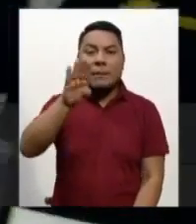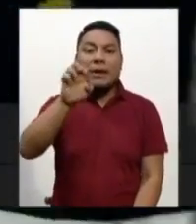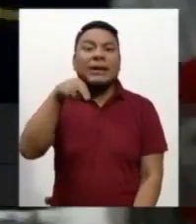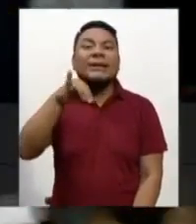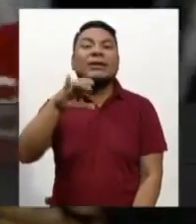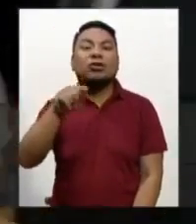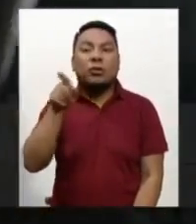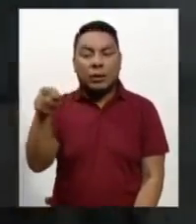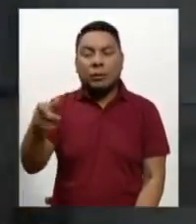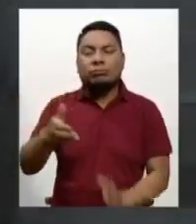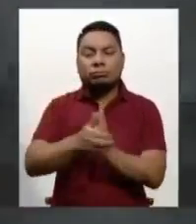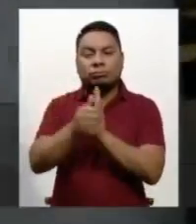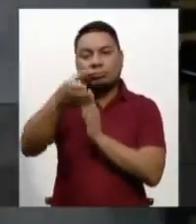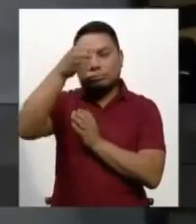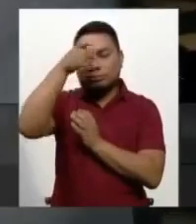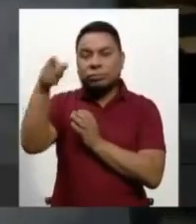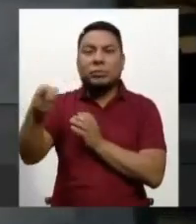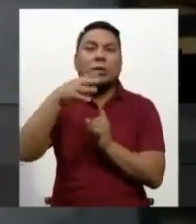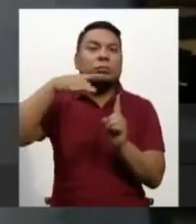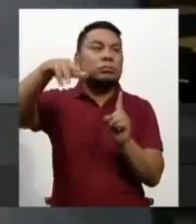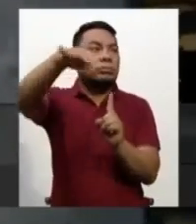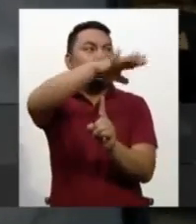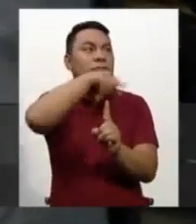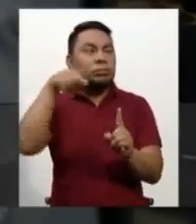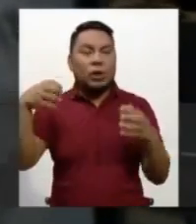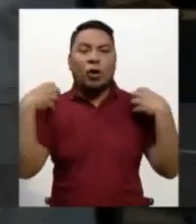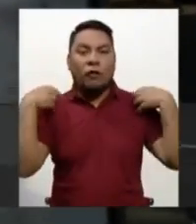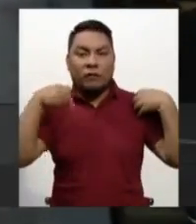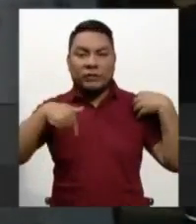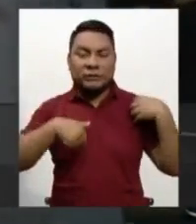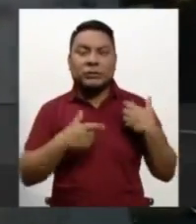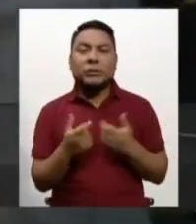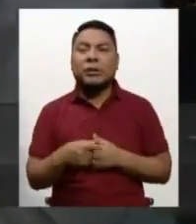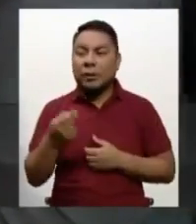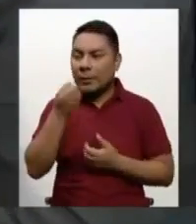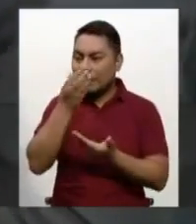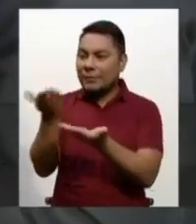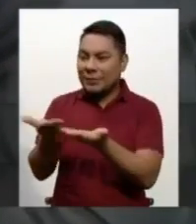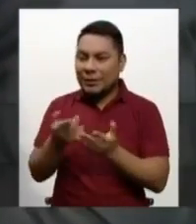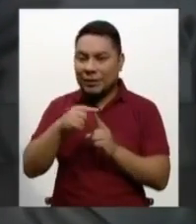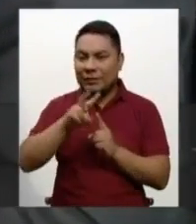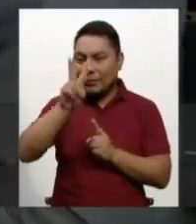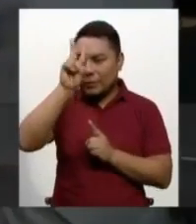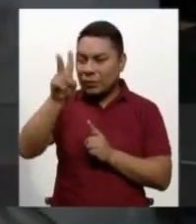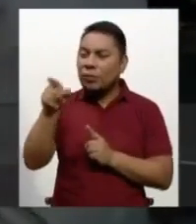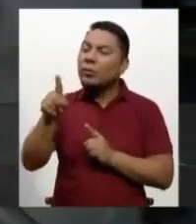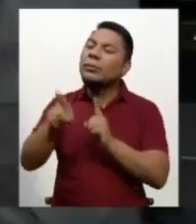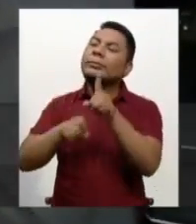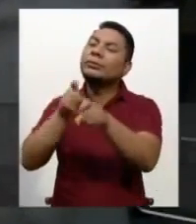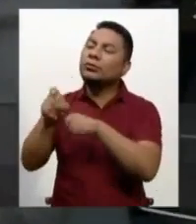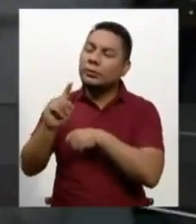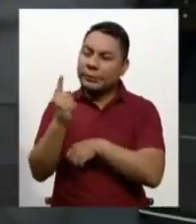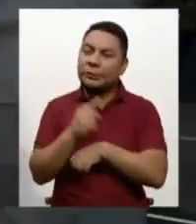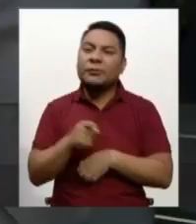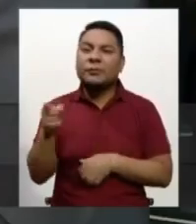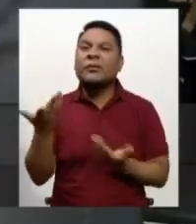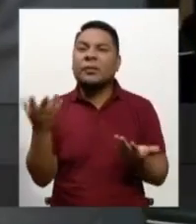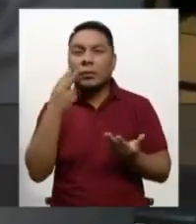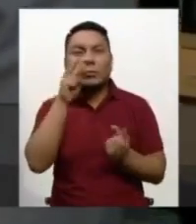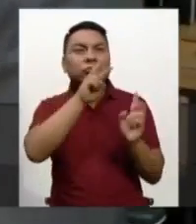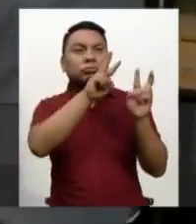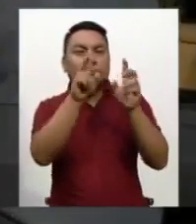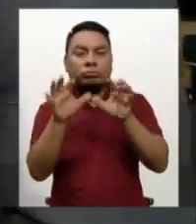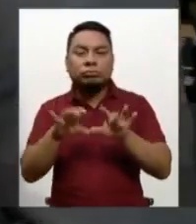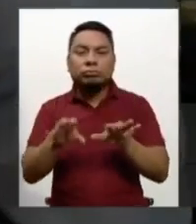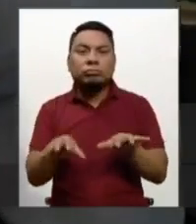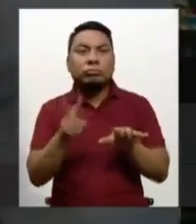especialista en meteorología del Cenami. Muy buenas noches, bienvenido a TV Perú. Por favor consultarte en primer lugar, ¿cuál es el panorama en las últimas